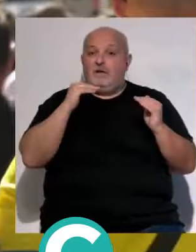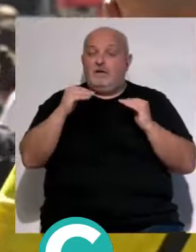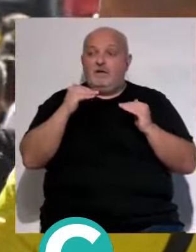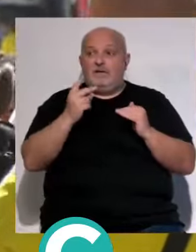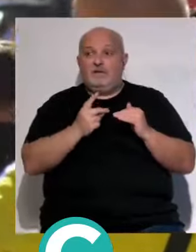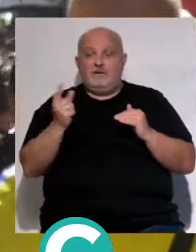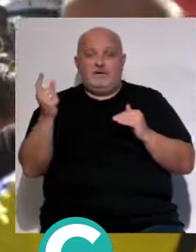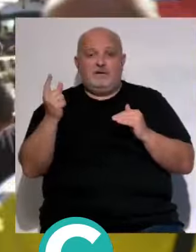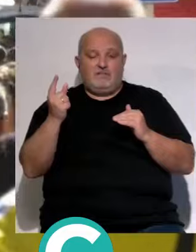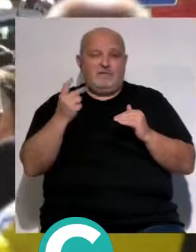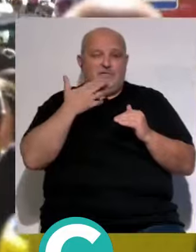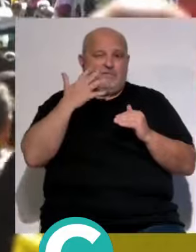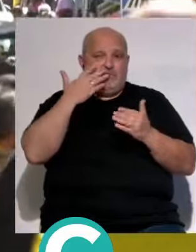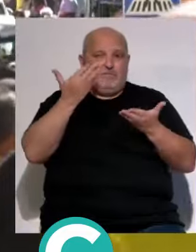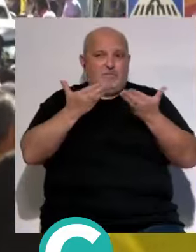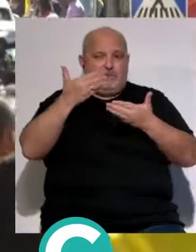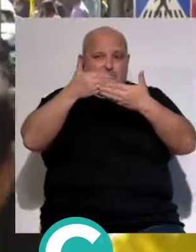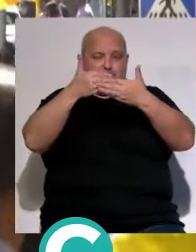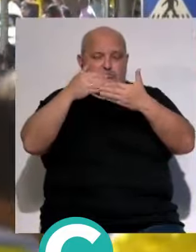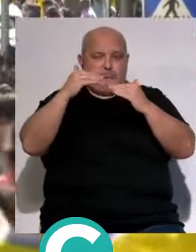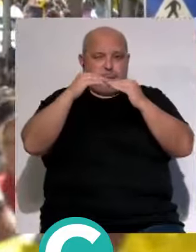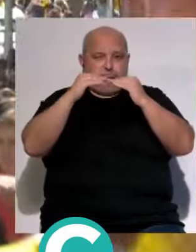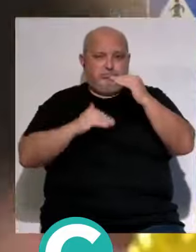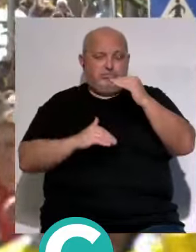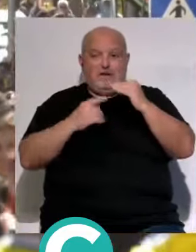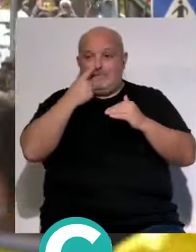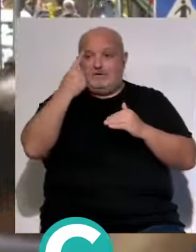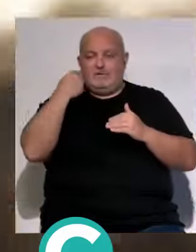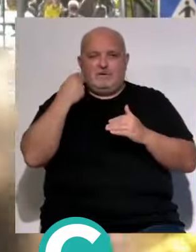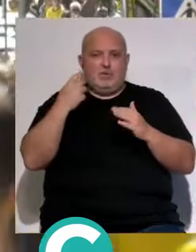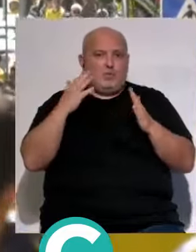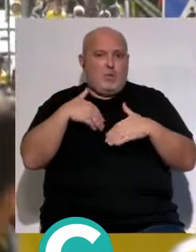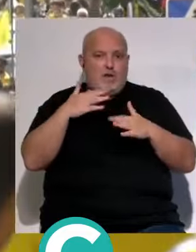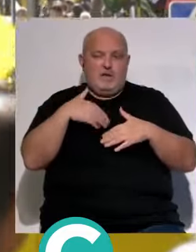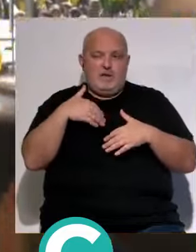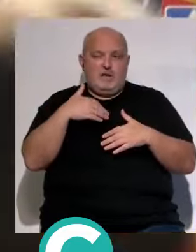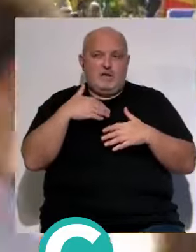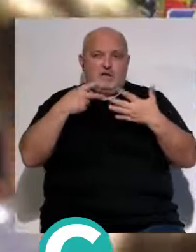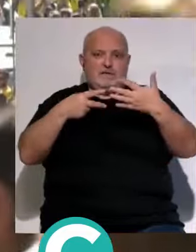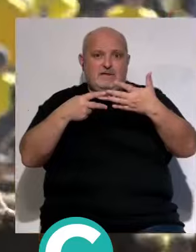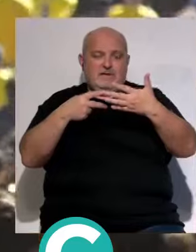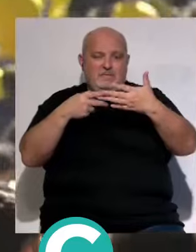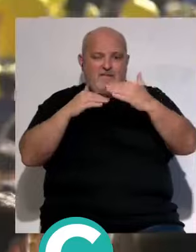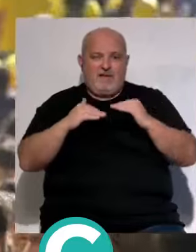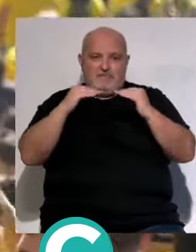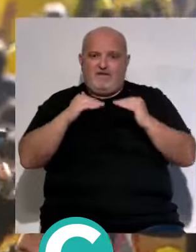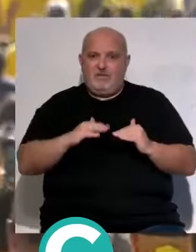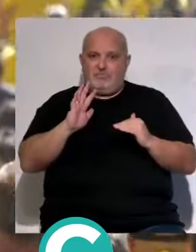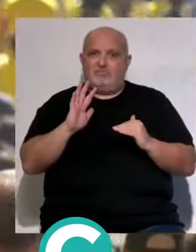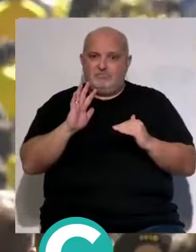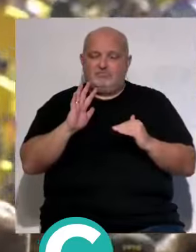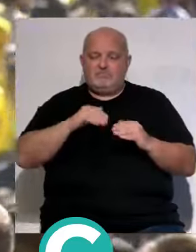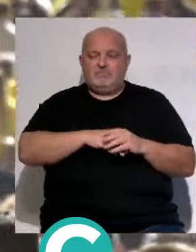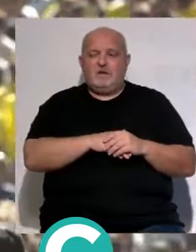equipos que descienden de hecho si miramos la clasificación de los que descendieron en la que pasaron hay ninguno que esté del 7 para abajo no hay ninguno